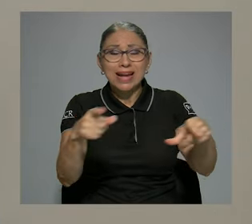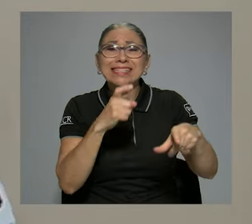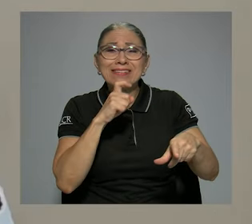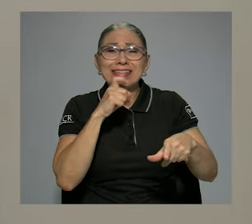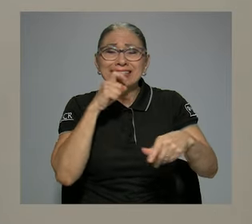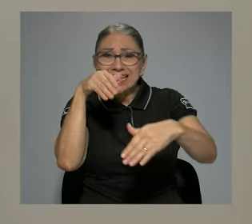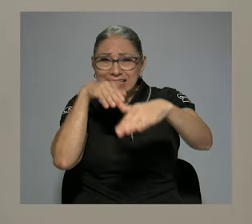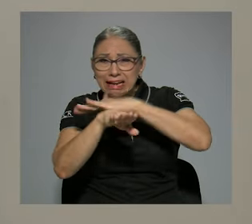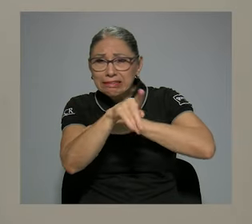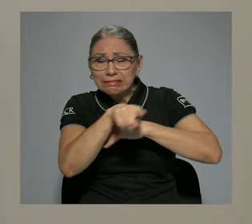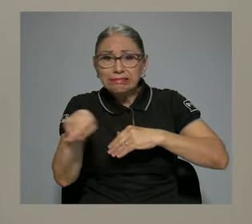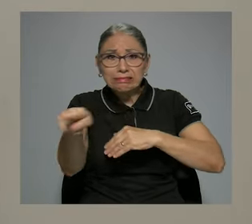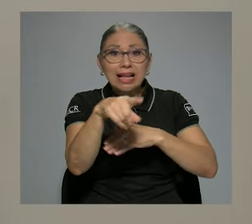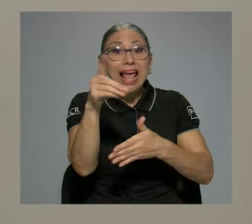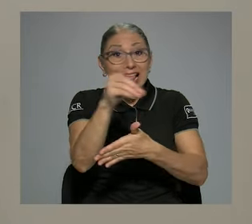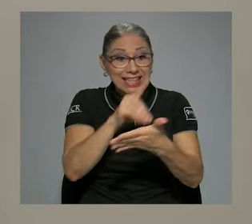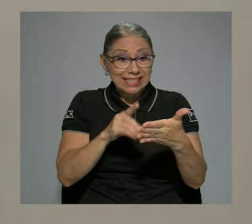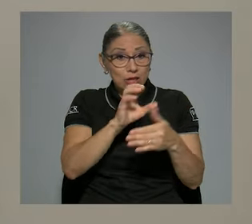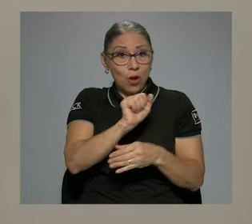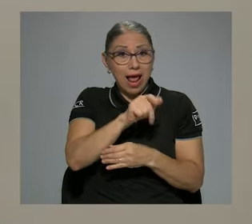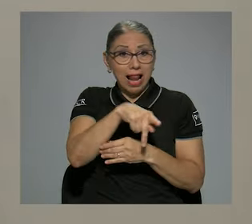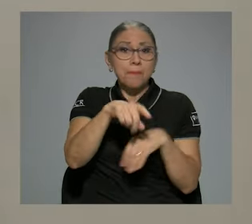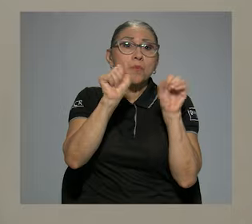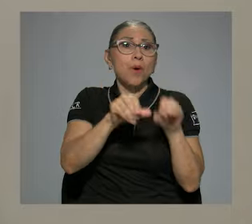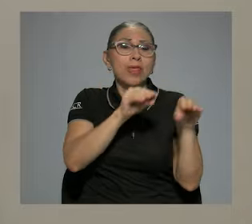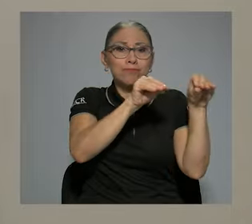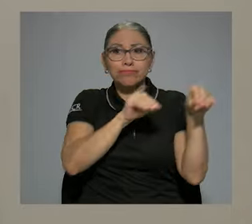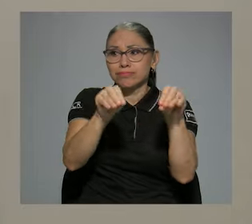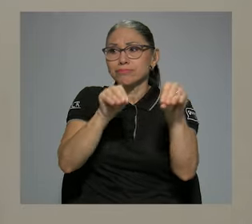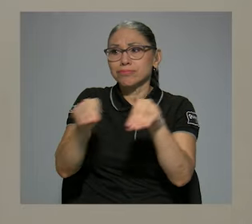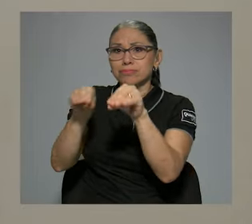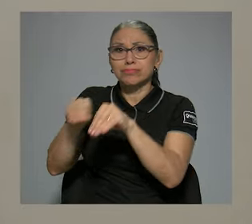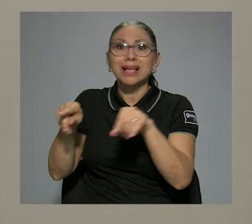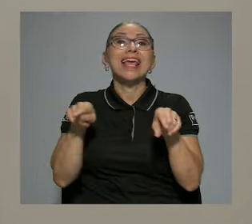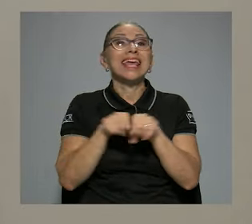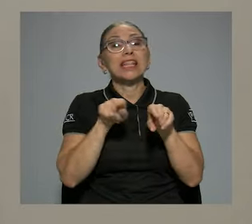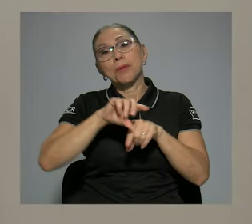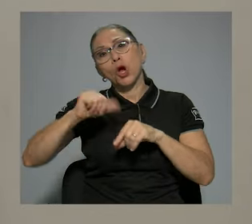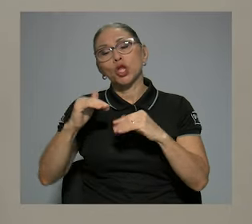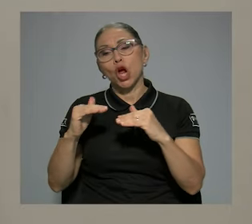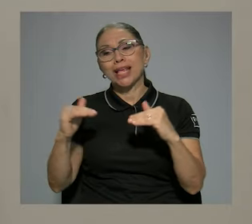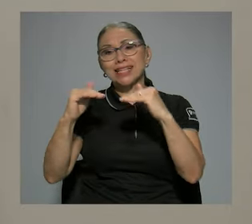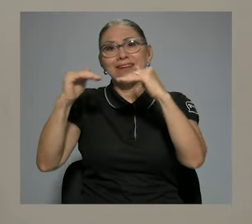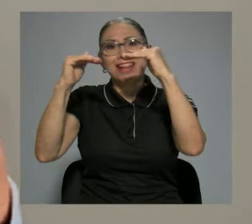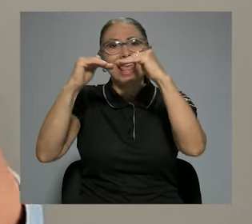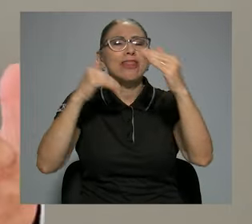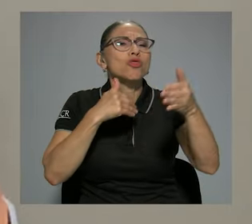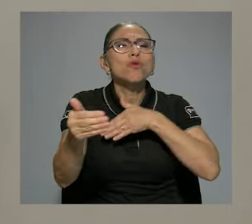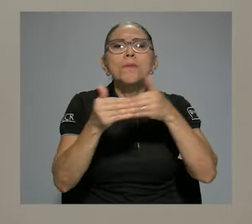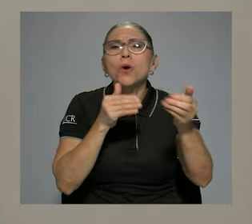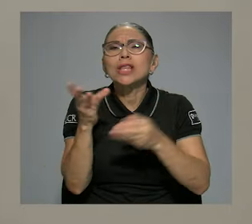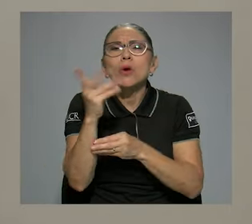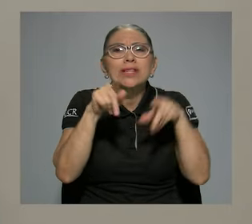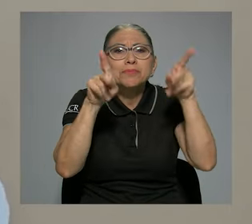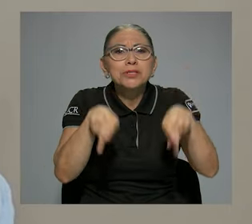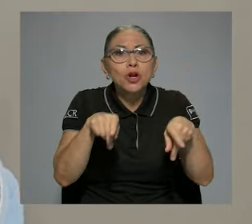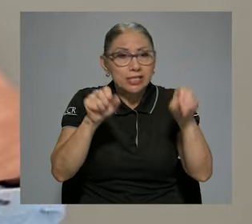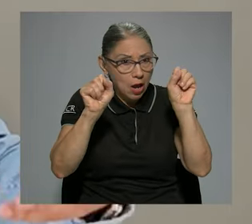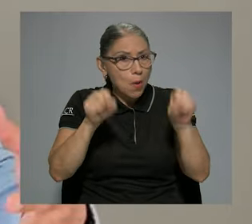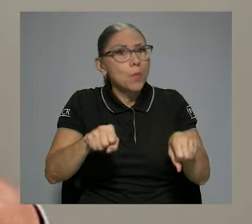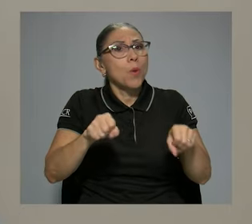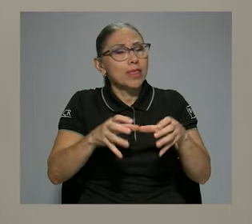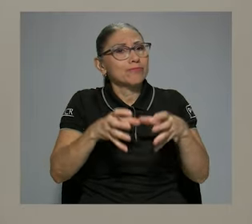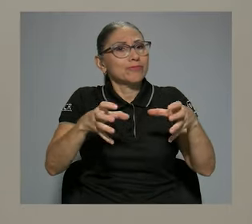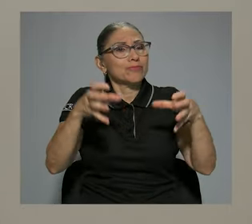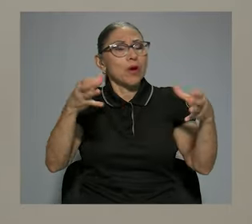Entonces el diseño de la aplicación nos permite moverla de una manera y la escalabilidad permite que no importa la cantidad de usuarios, ella pueda